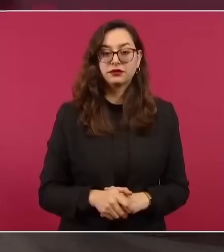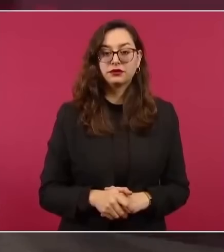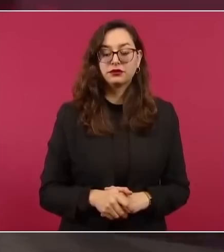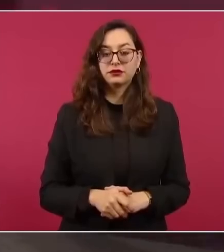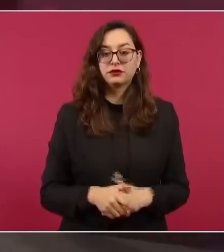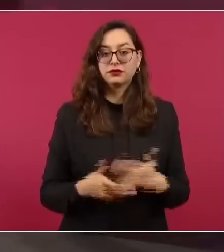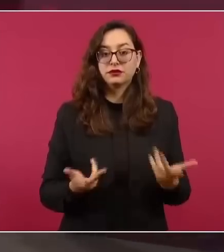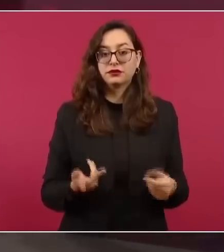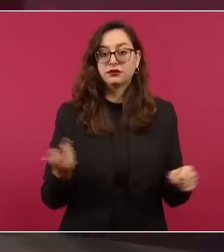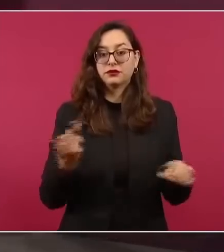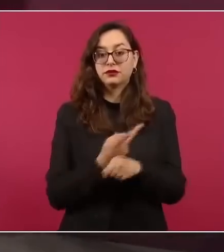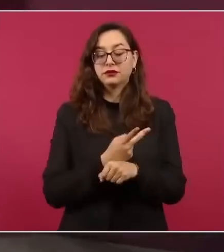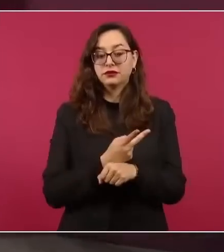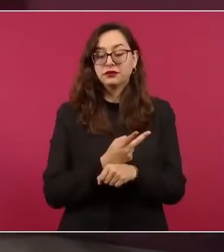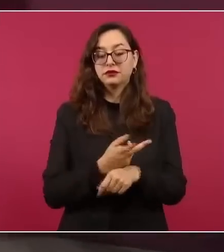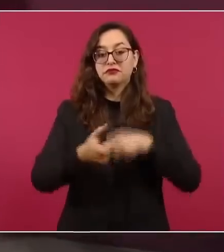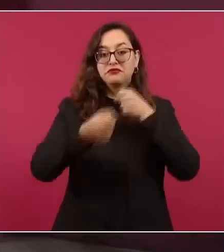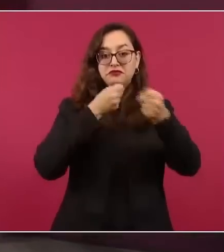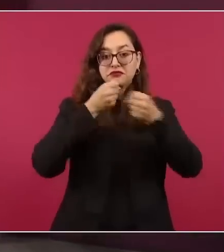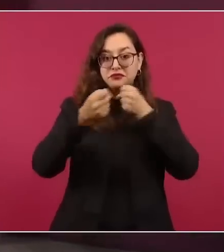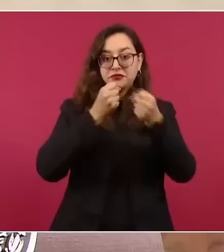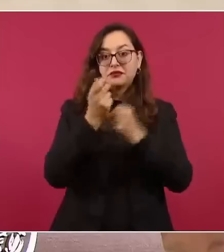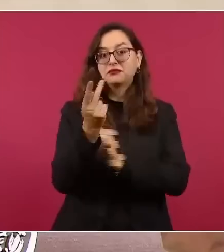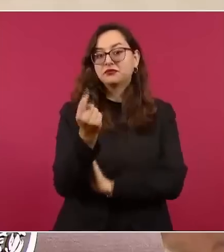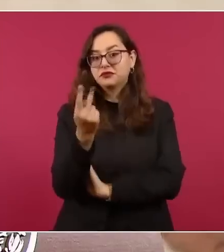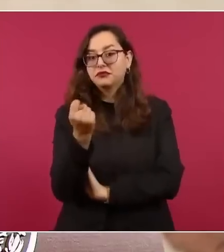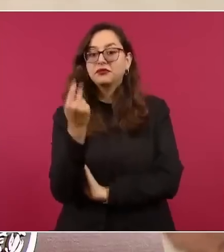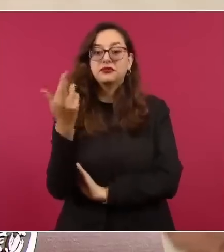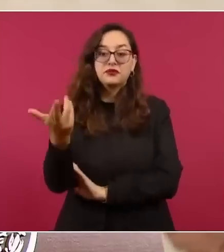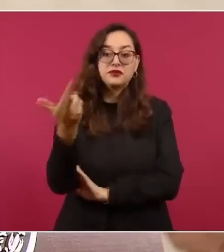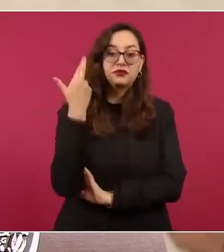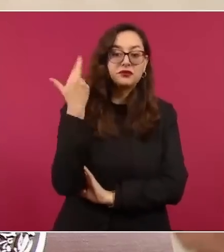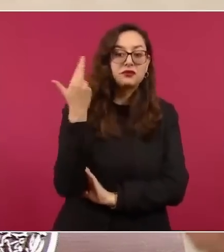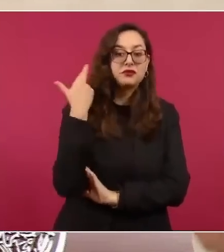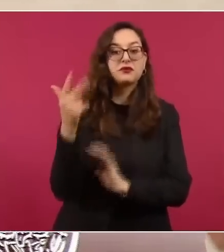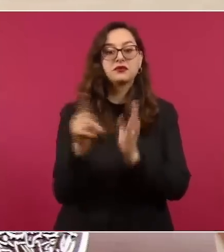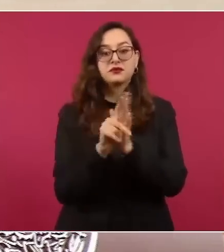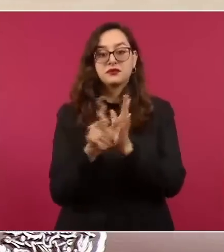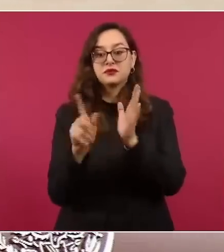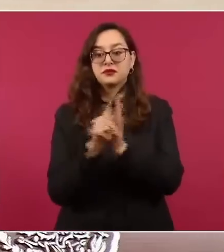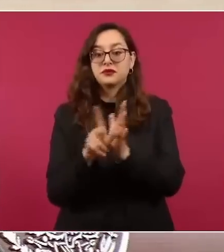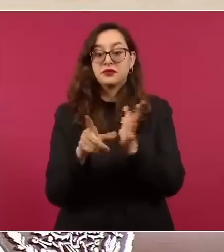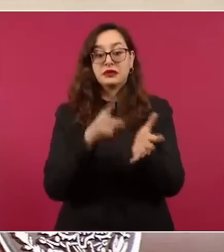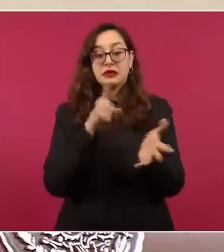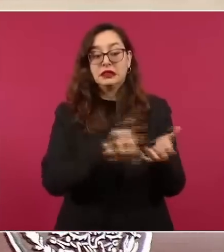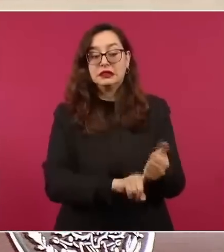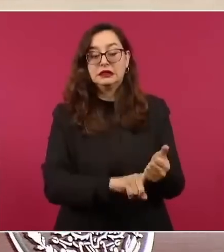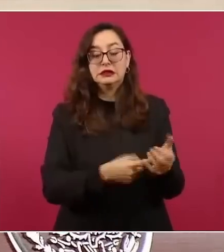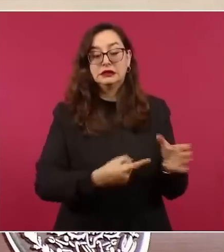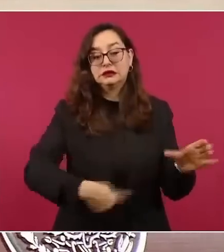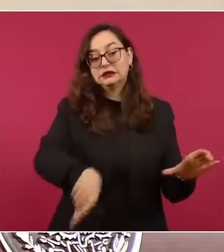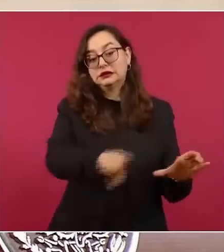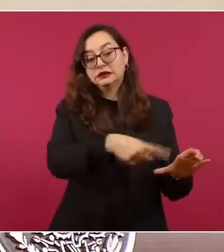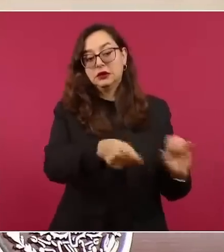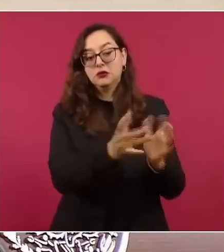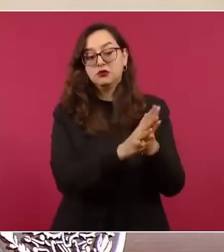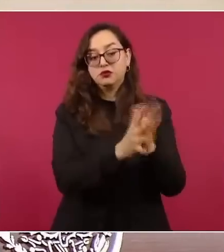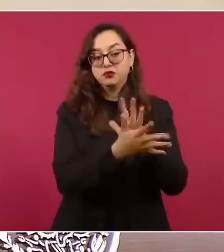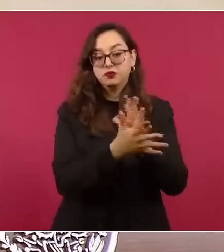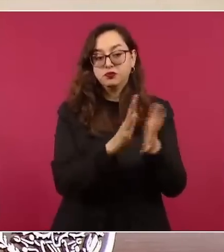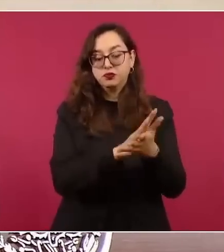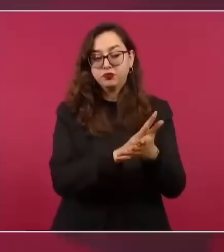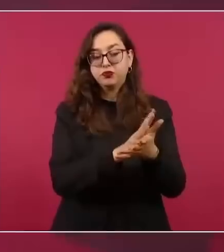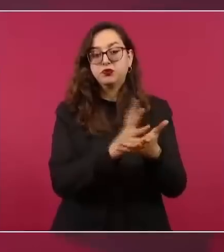mediáticos tengan influencia y puedan no